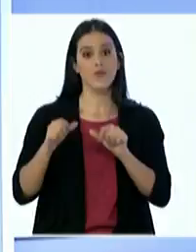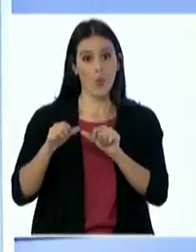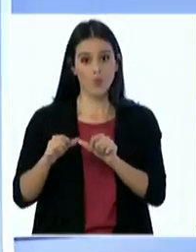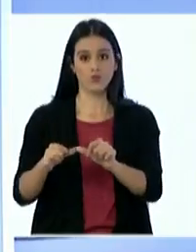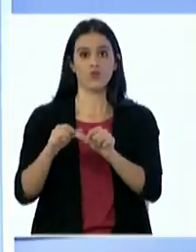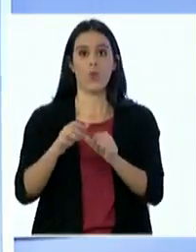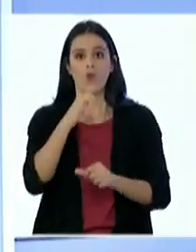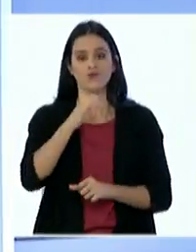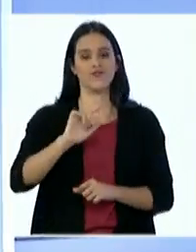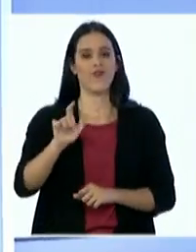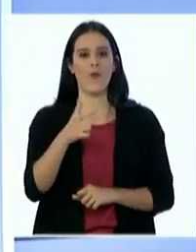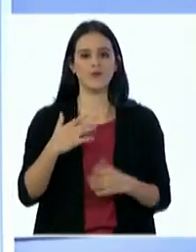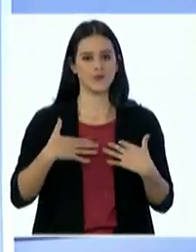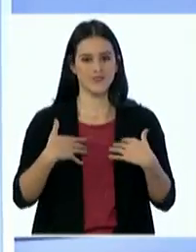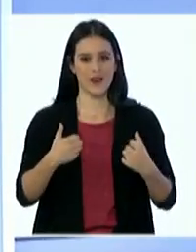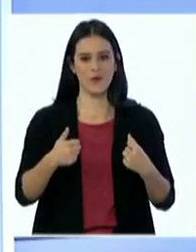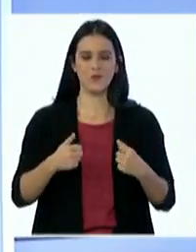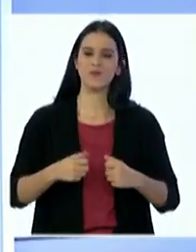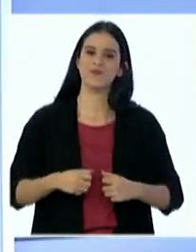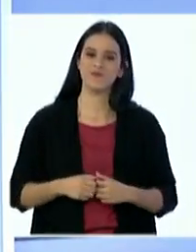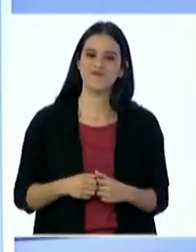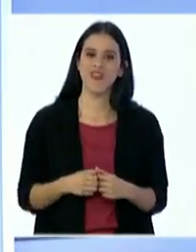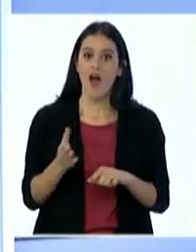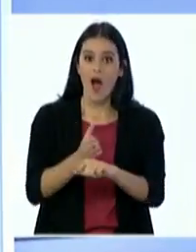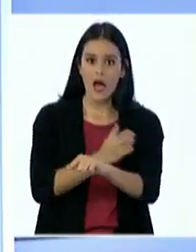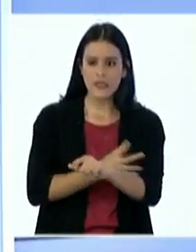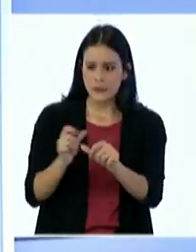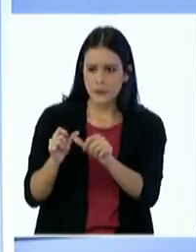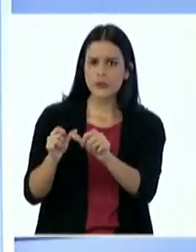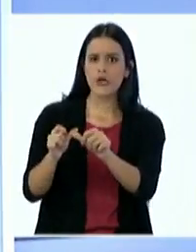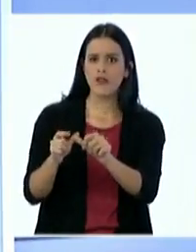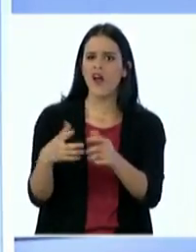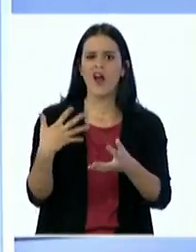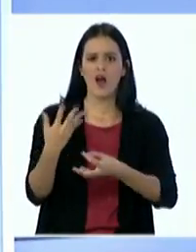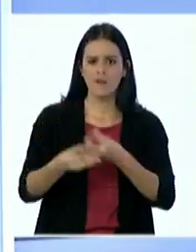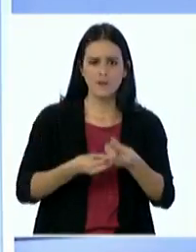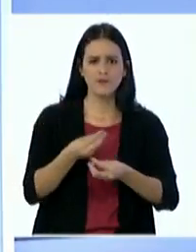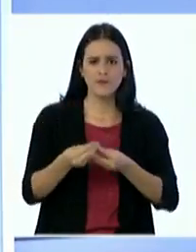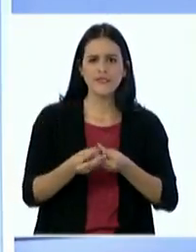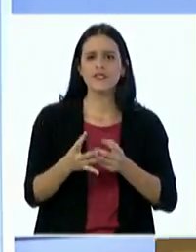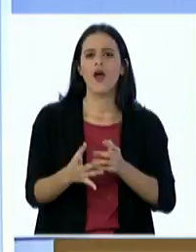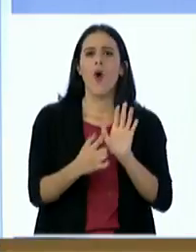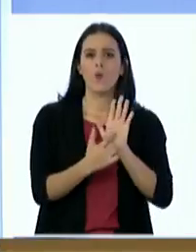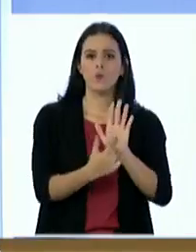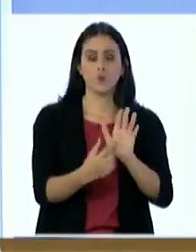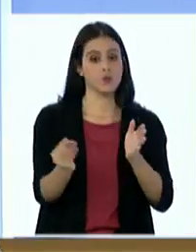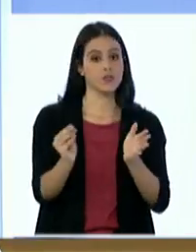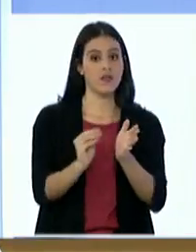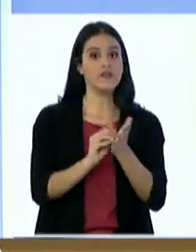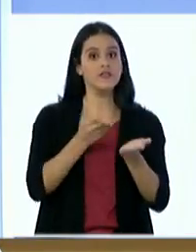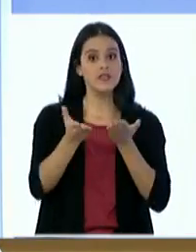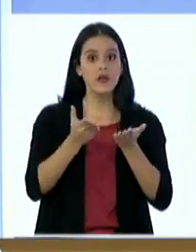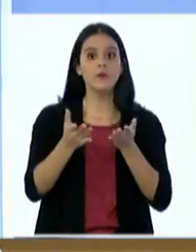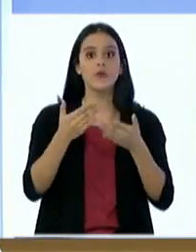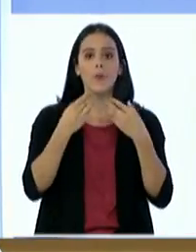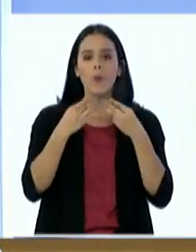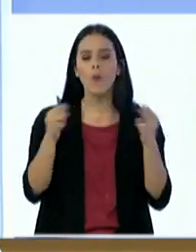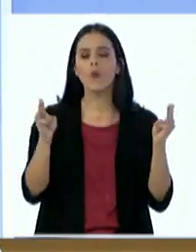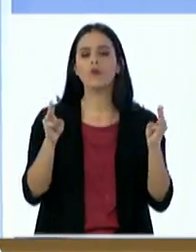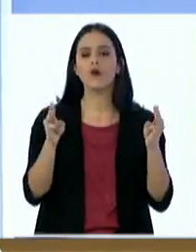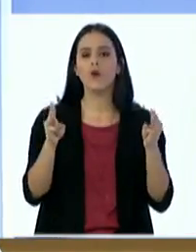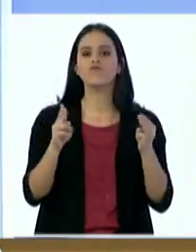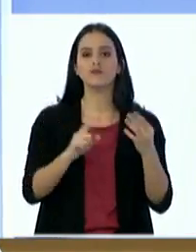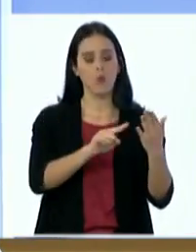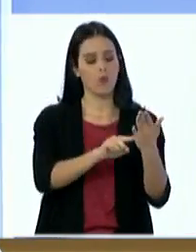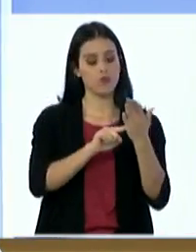Continuamos con más de noticias de Ciclovo, Visión Salud y antes de continuar con nuestra entrevista del día de hoy vamos a presentarles otros servicios públicos que nos llegaron